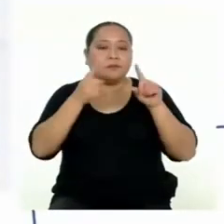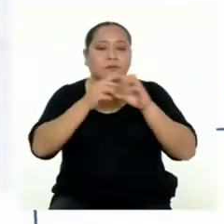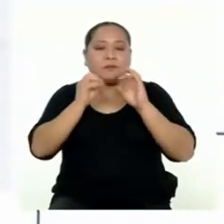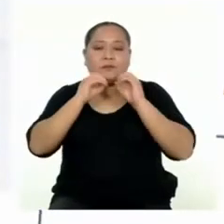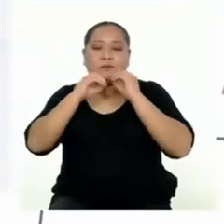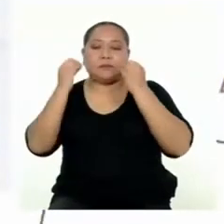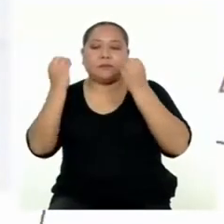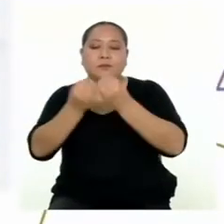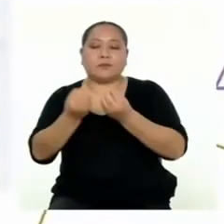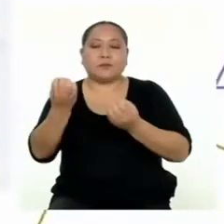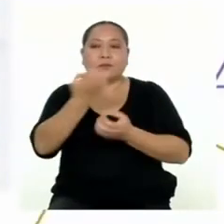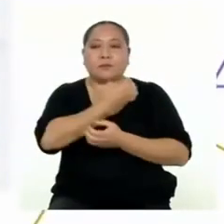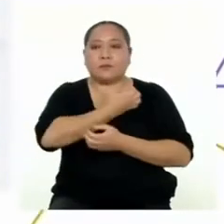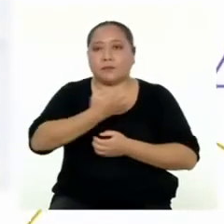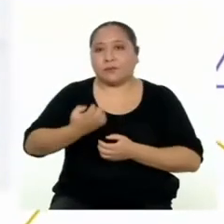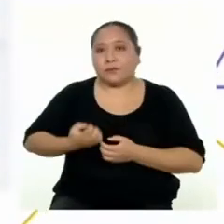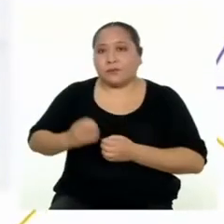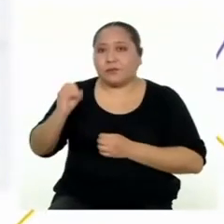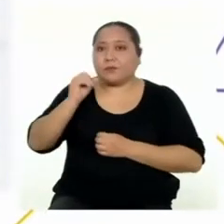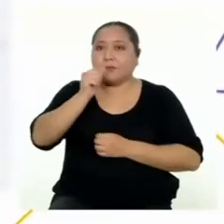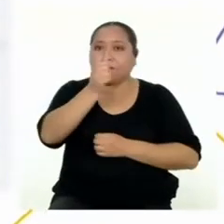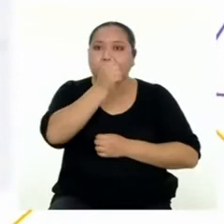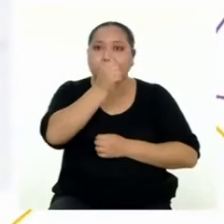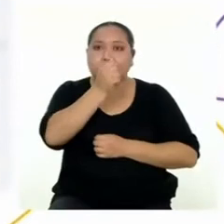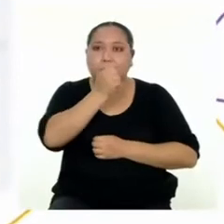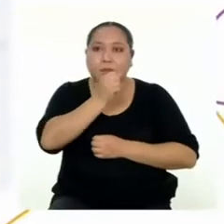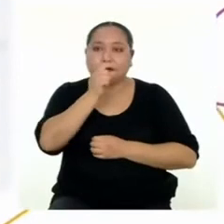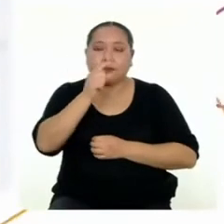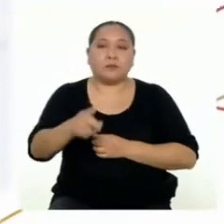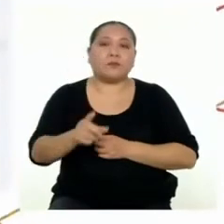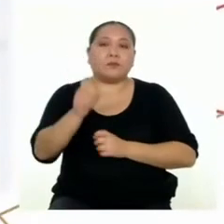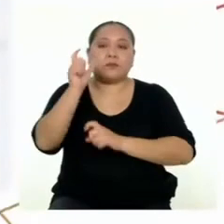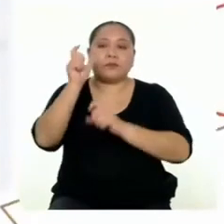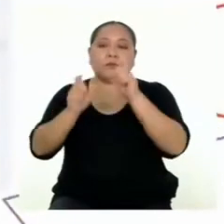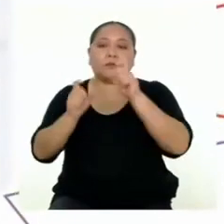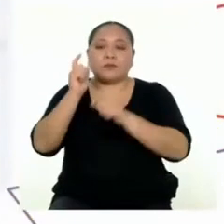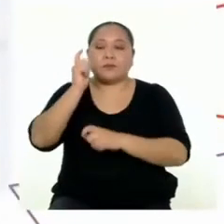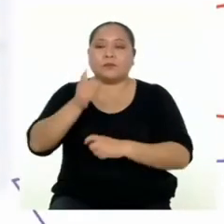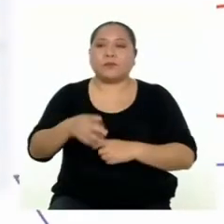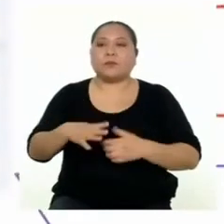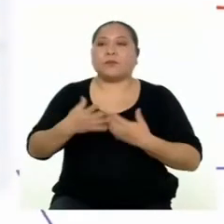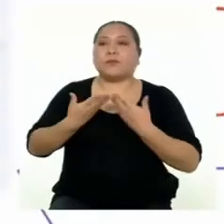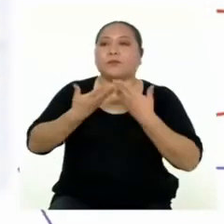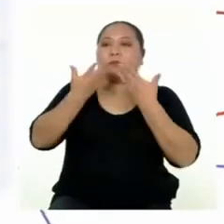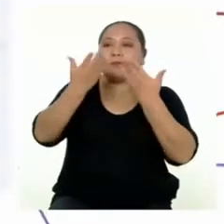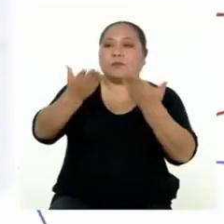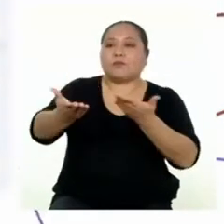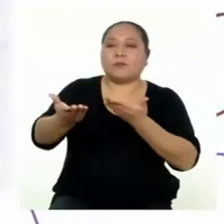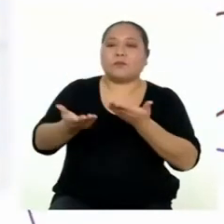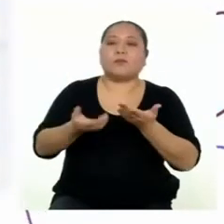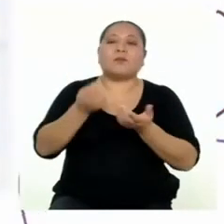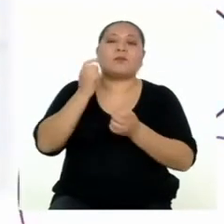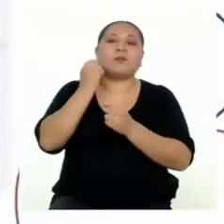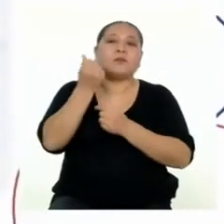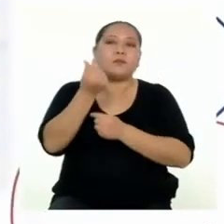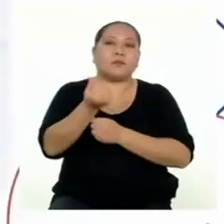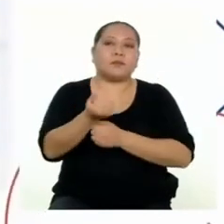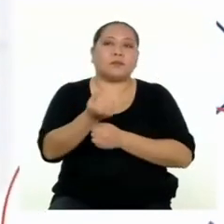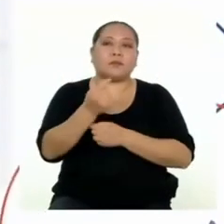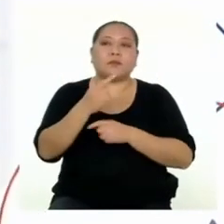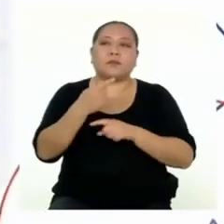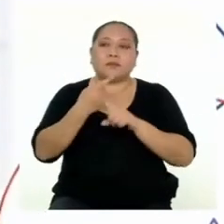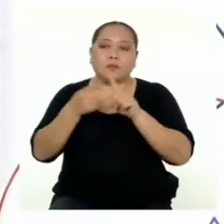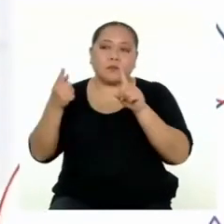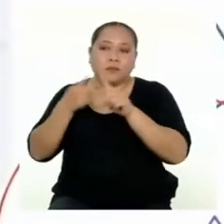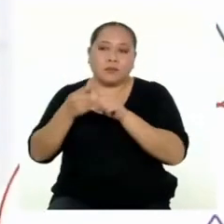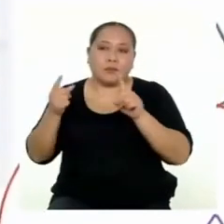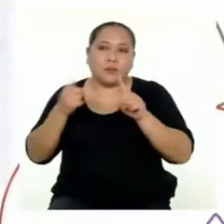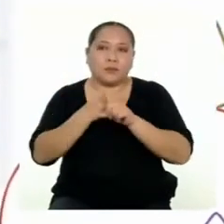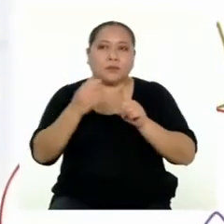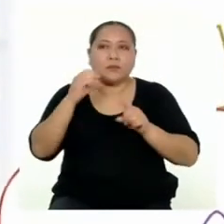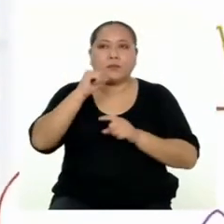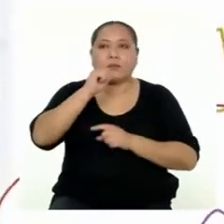públicas o privadas e individuos que demandan y ofrecen dinero y otros activos financieros